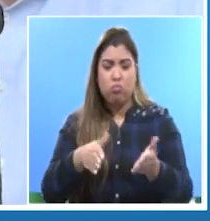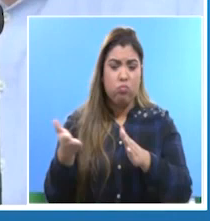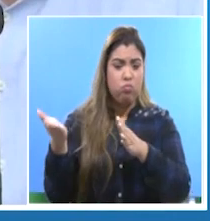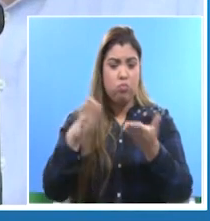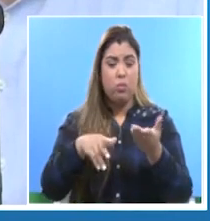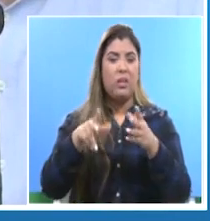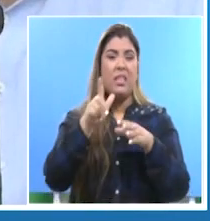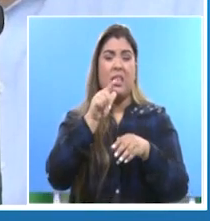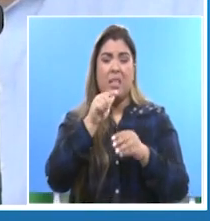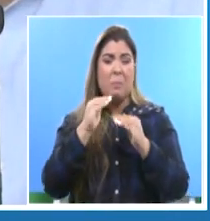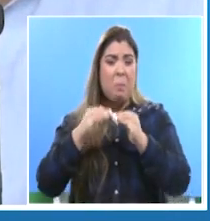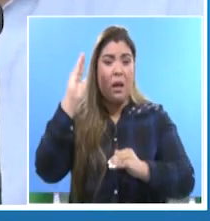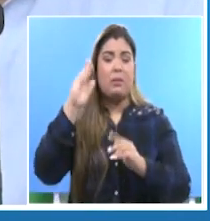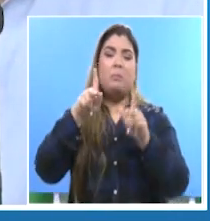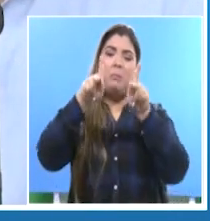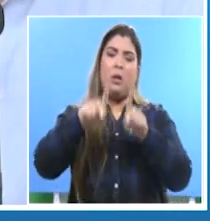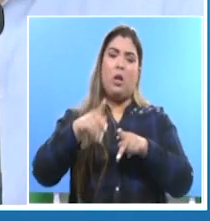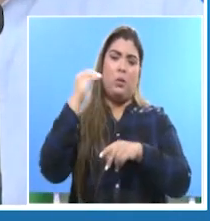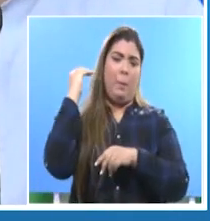en los mayores de 60 años.